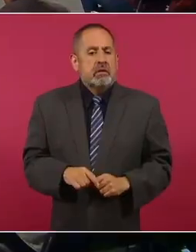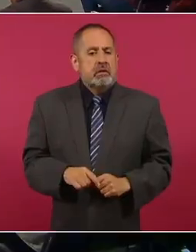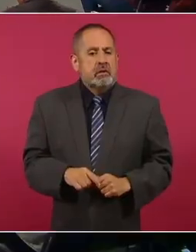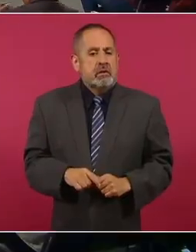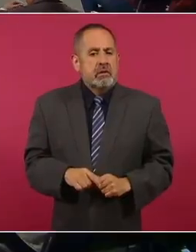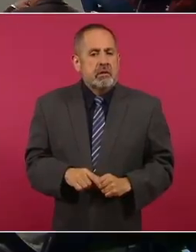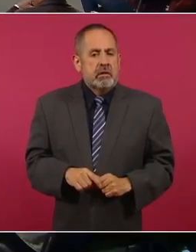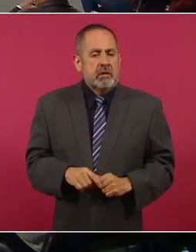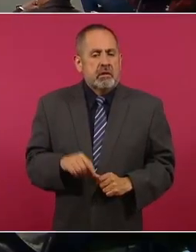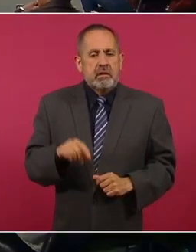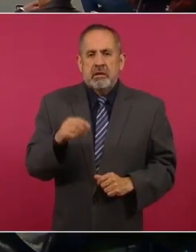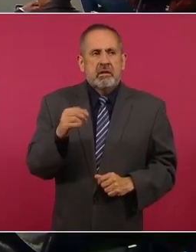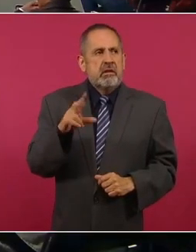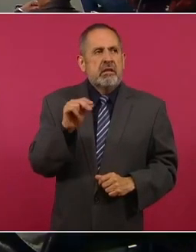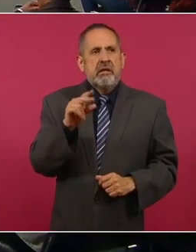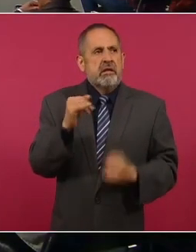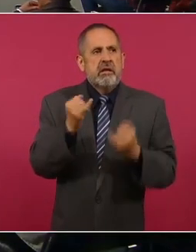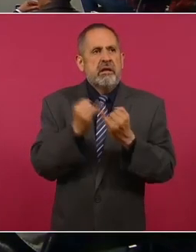como